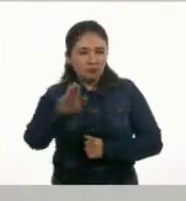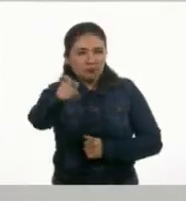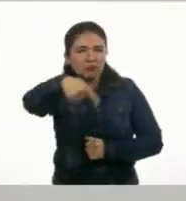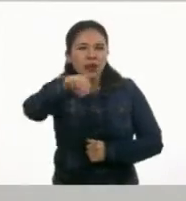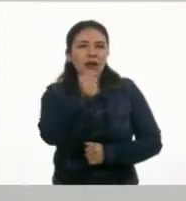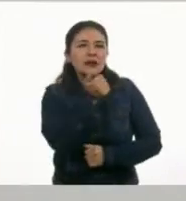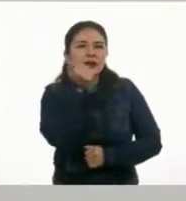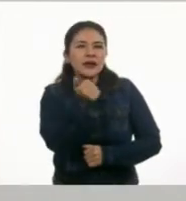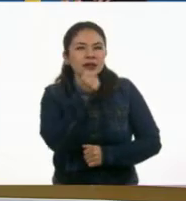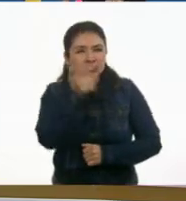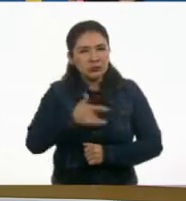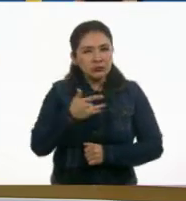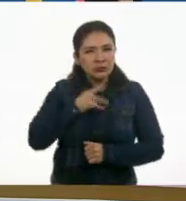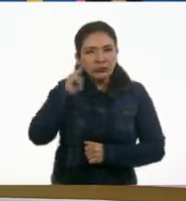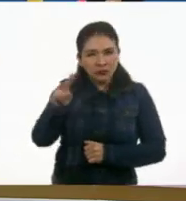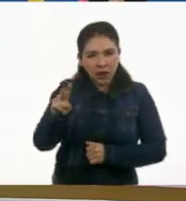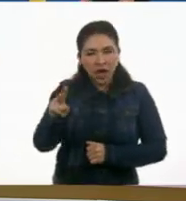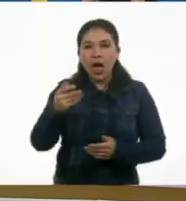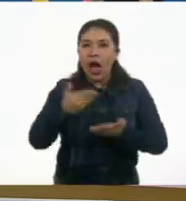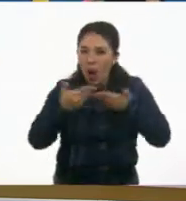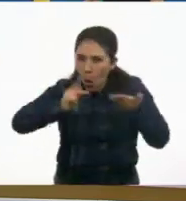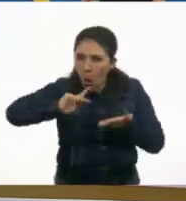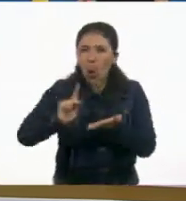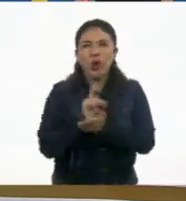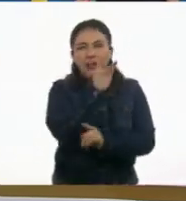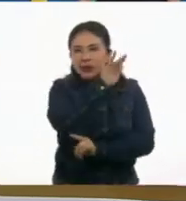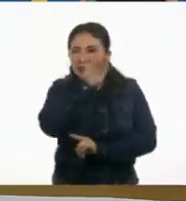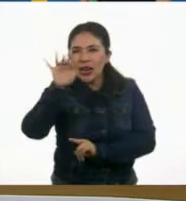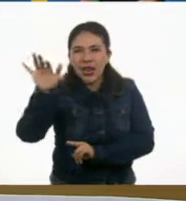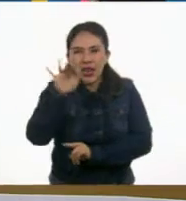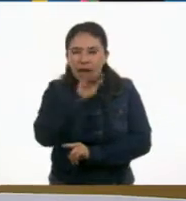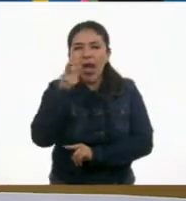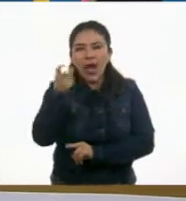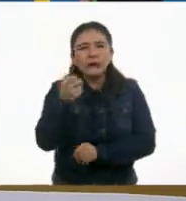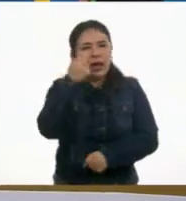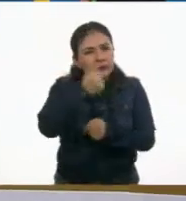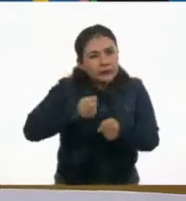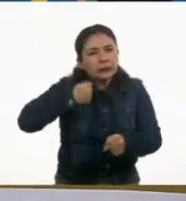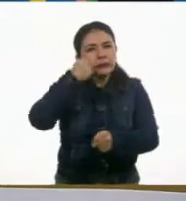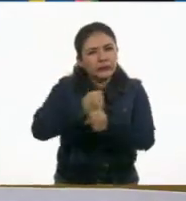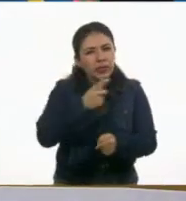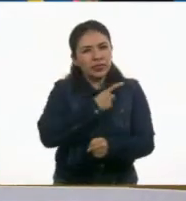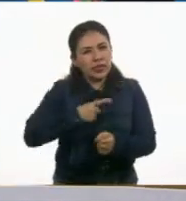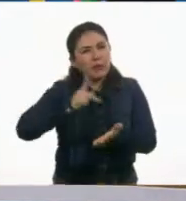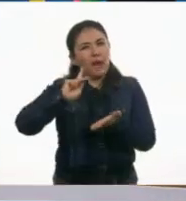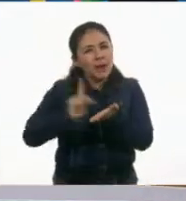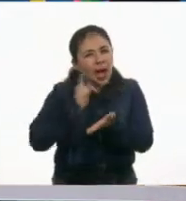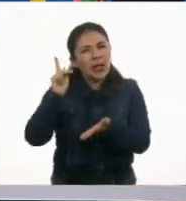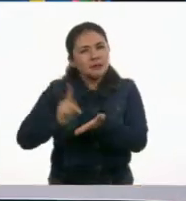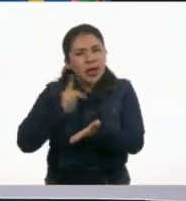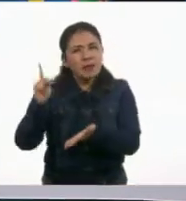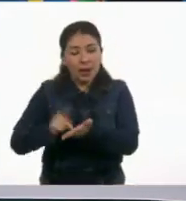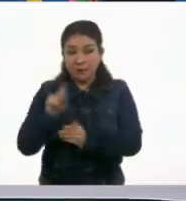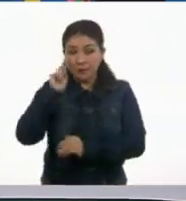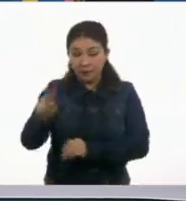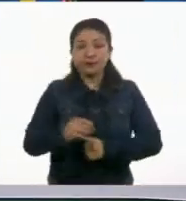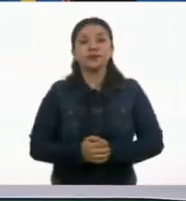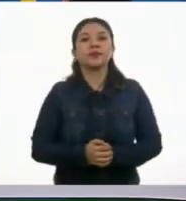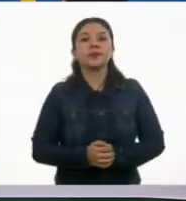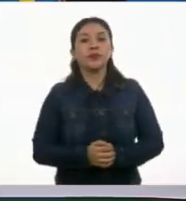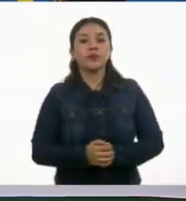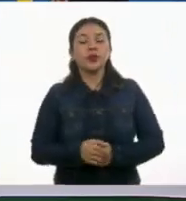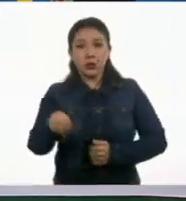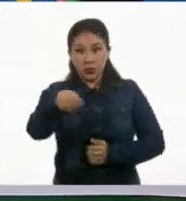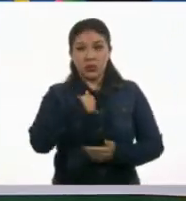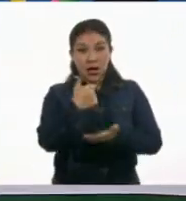casa, estudiantes en casa, vamos a leerlo una última vez más. Esto es un ejercicio de repetición, recuérdenlo. Quedaría Ale y Ton, si